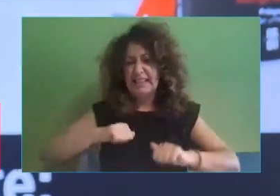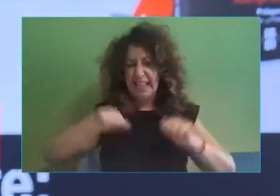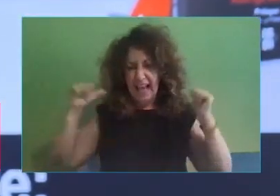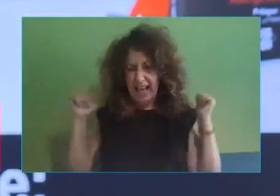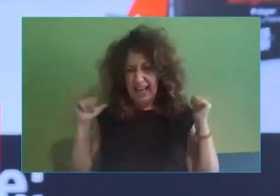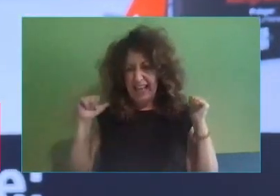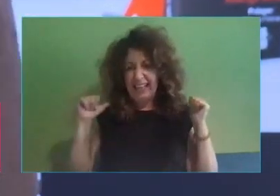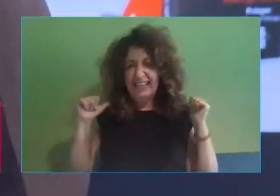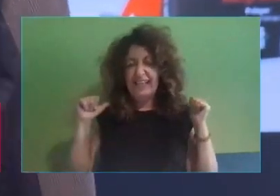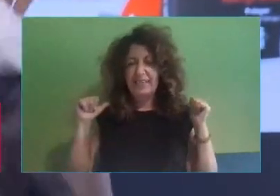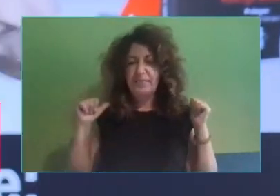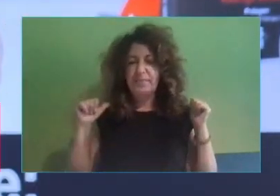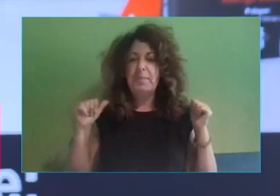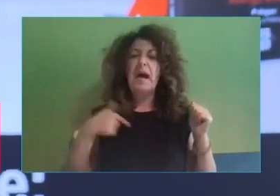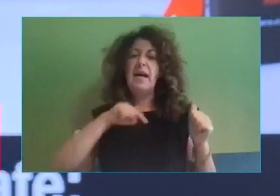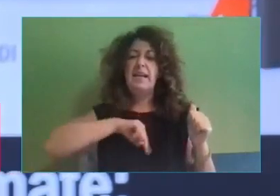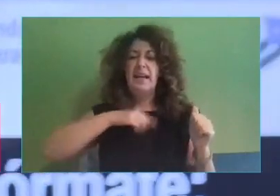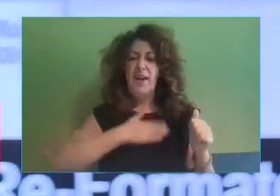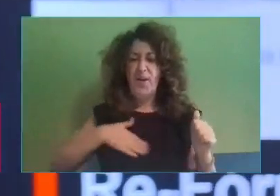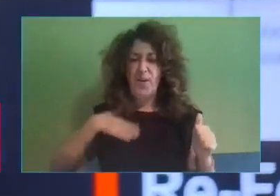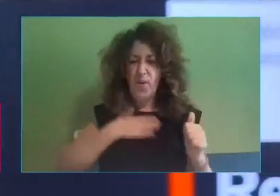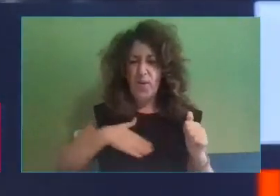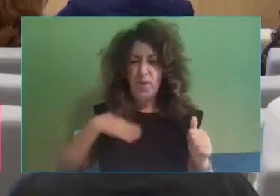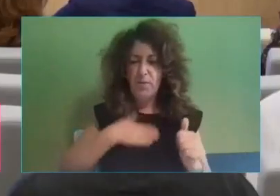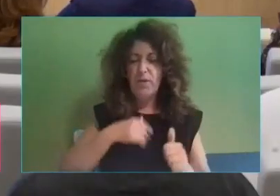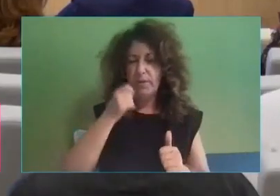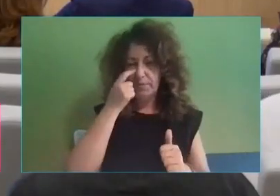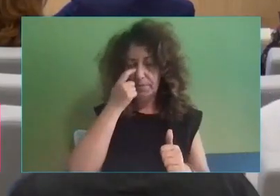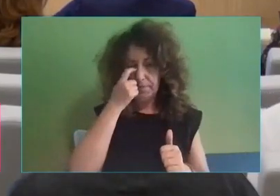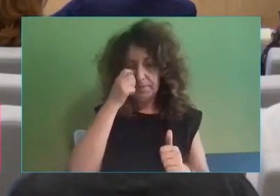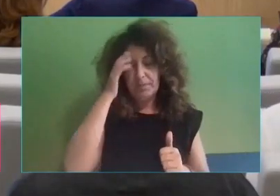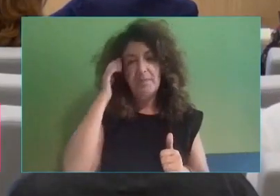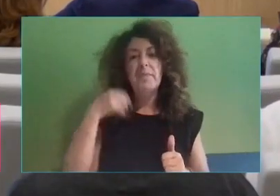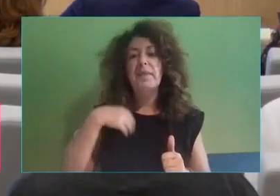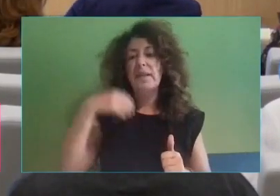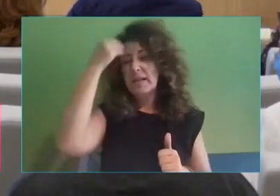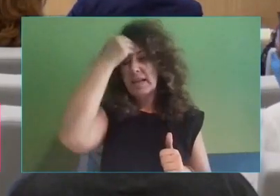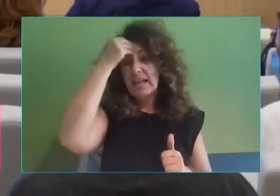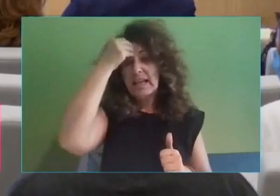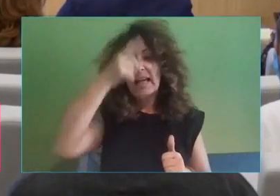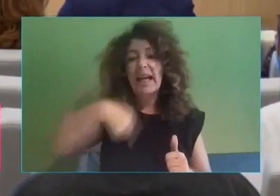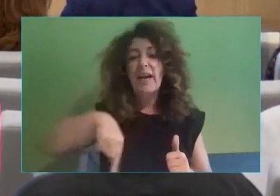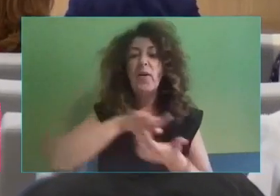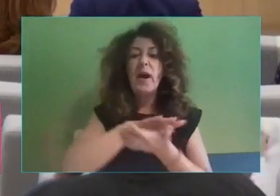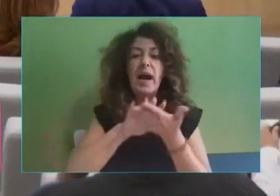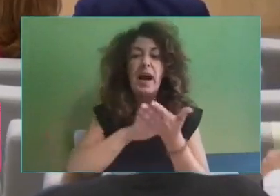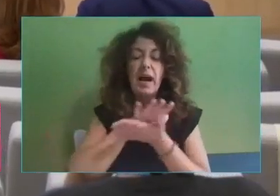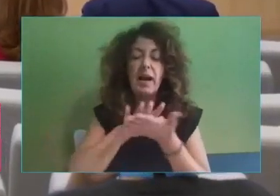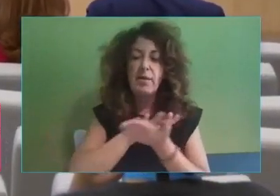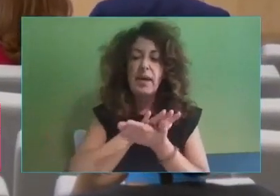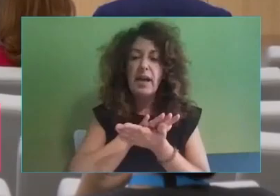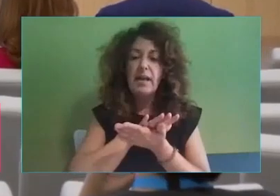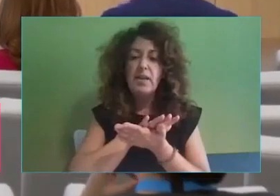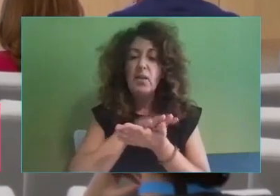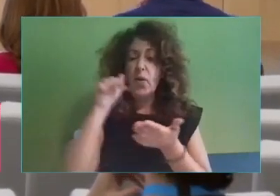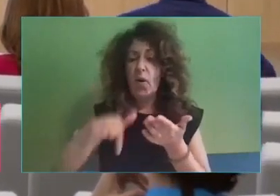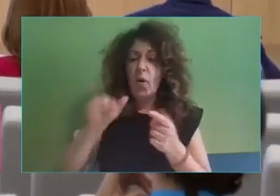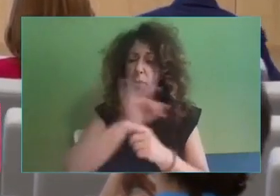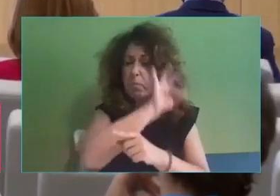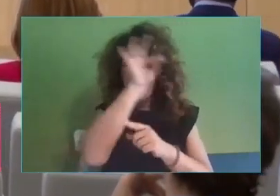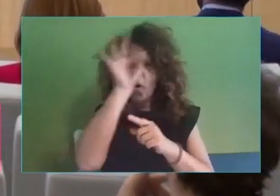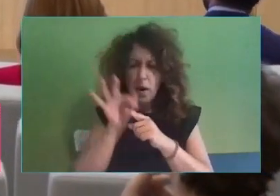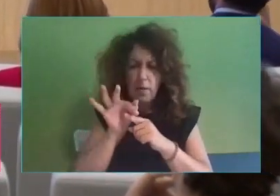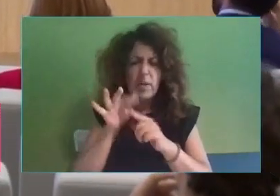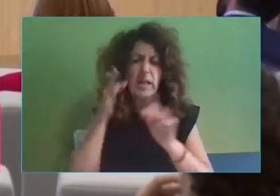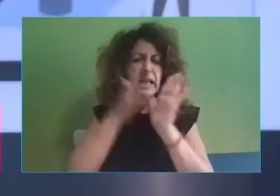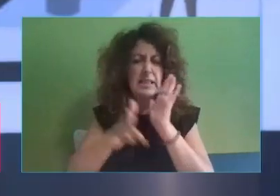pongo un poco más cómodo. Yo creo que hemos hablado, muchas gracias, durante la mañana de un montón de conceptos,